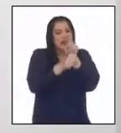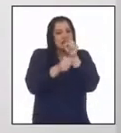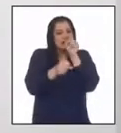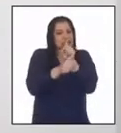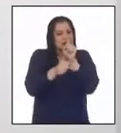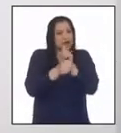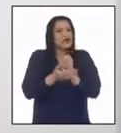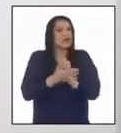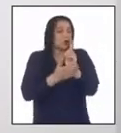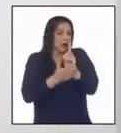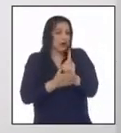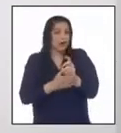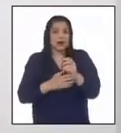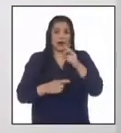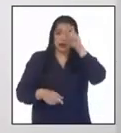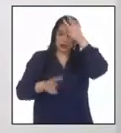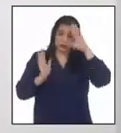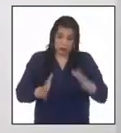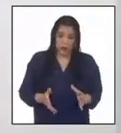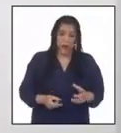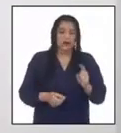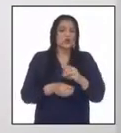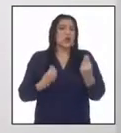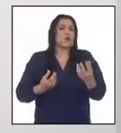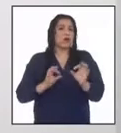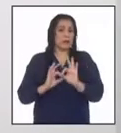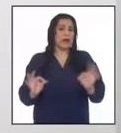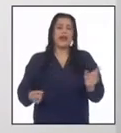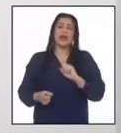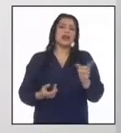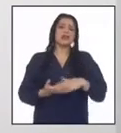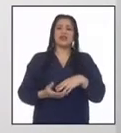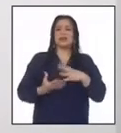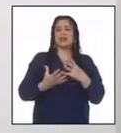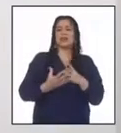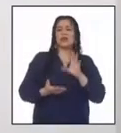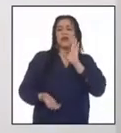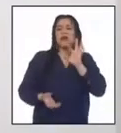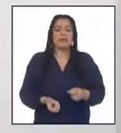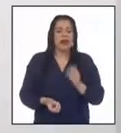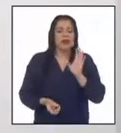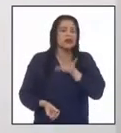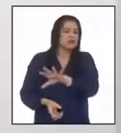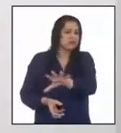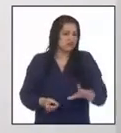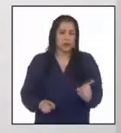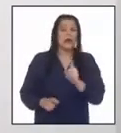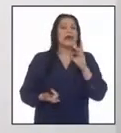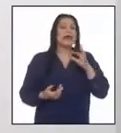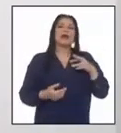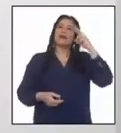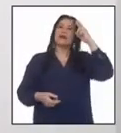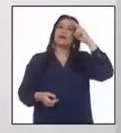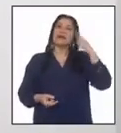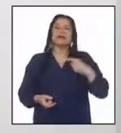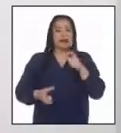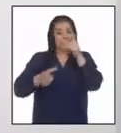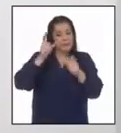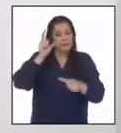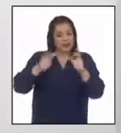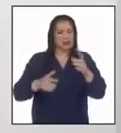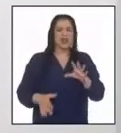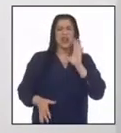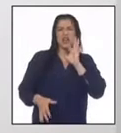higiénica de la población y no por acciones de erradicación de desechos. El razonamiento era que si los ocupantes